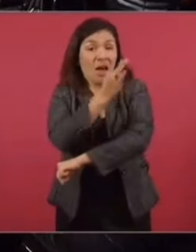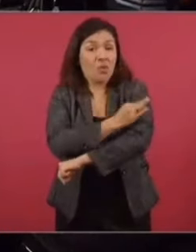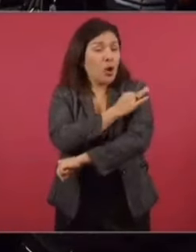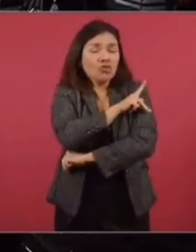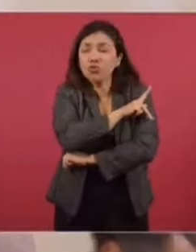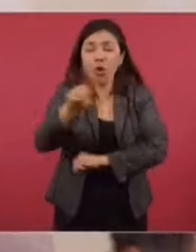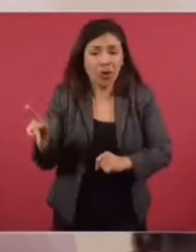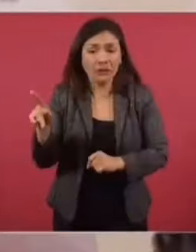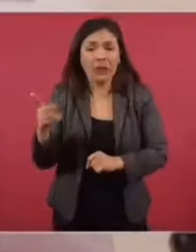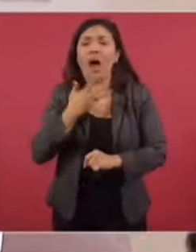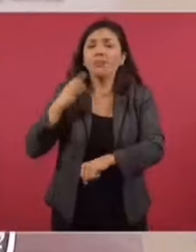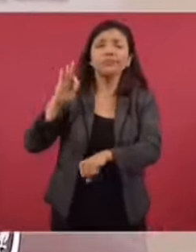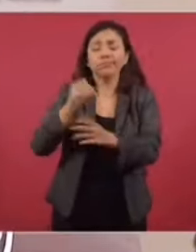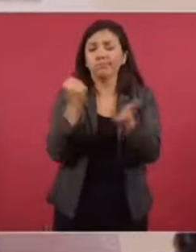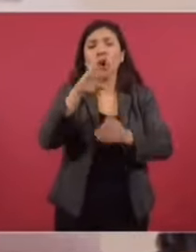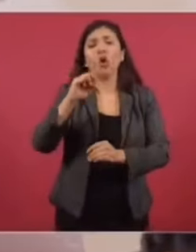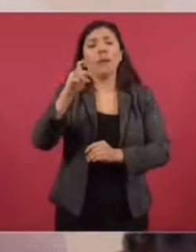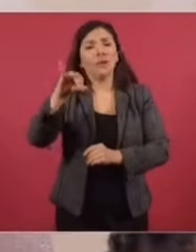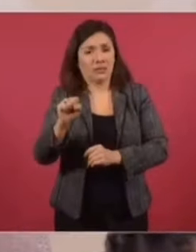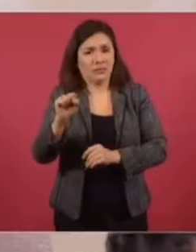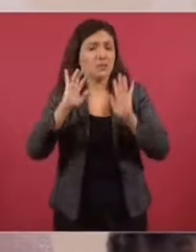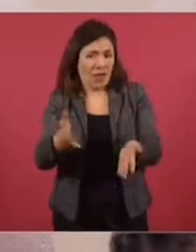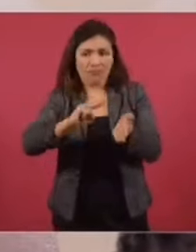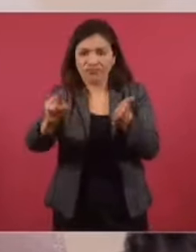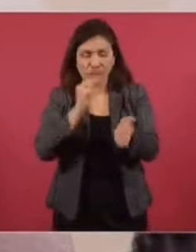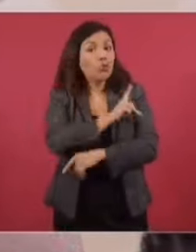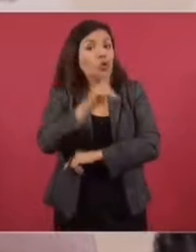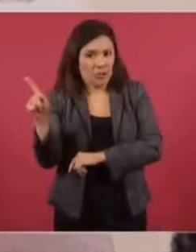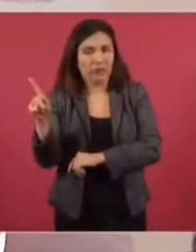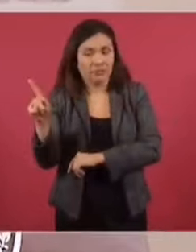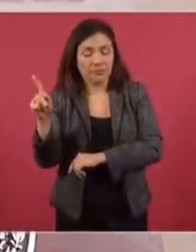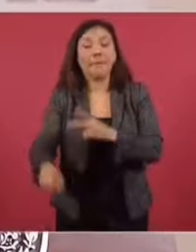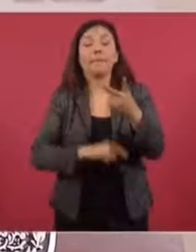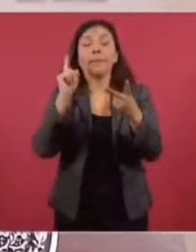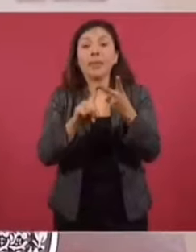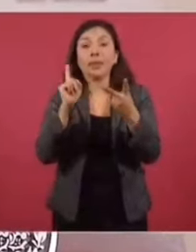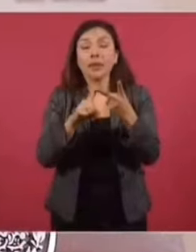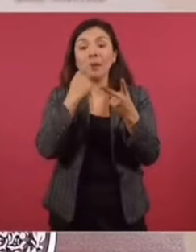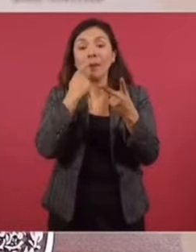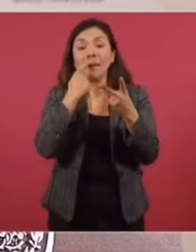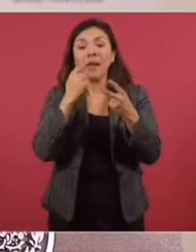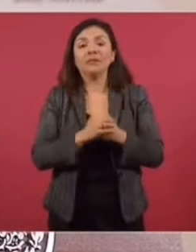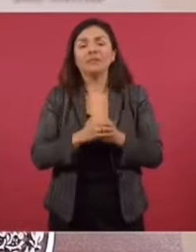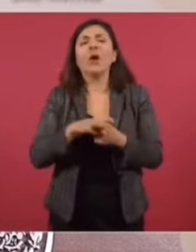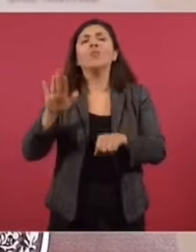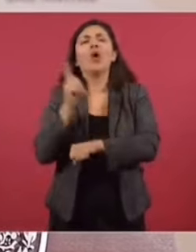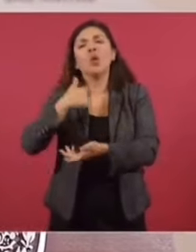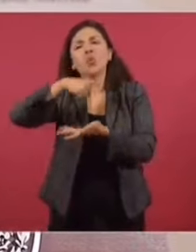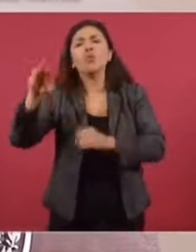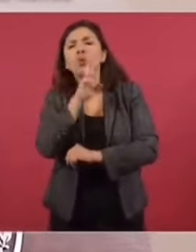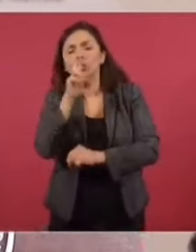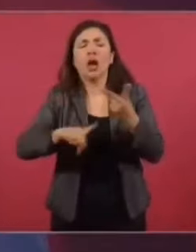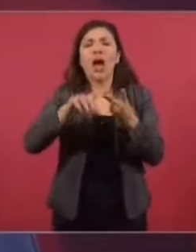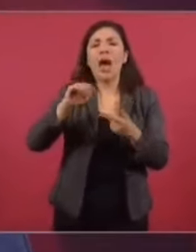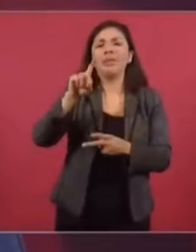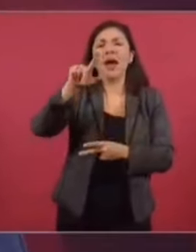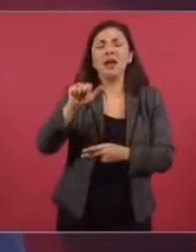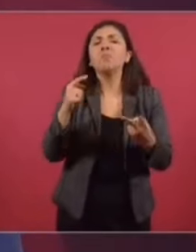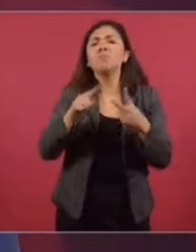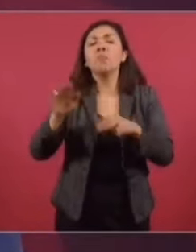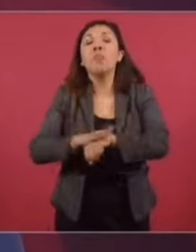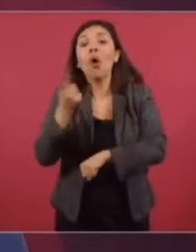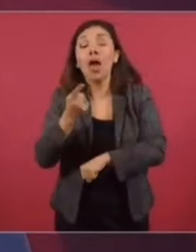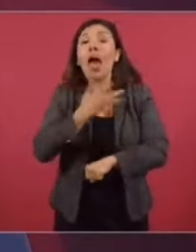vacunas que se apliquen tienen autorización de Cofepris. Todas. Este es uno. Número dos, ¿por qué la de Sputnik y la Abdala?